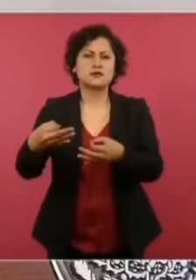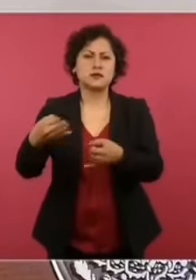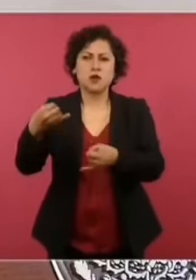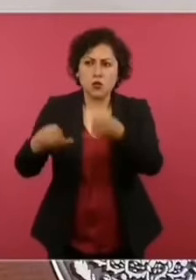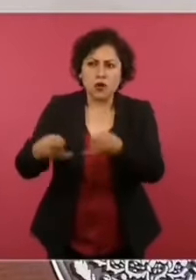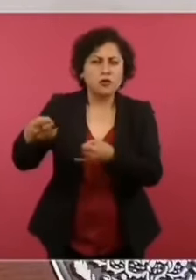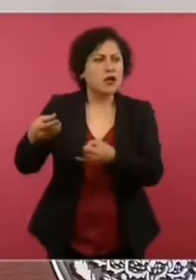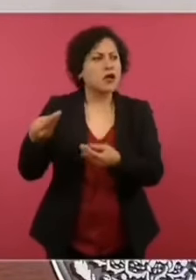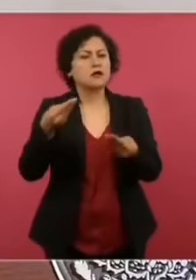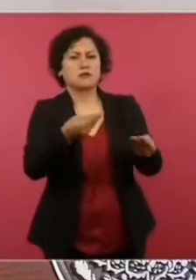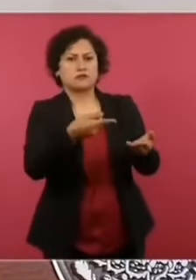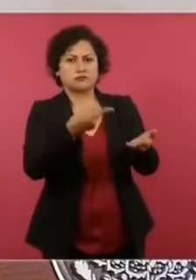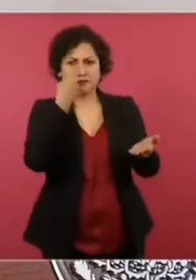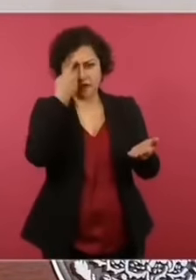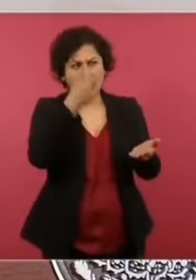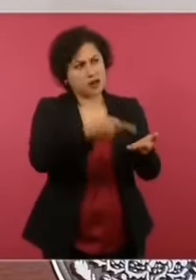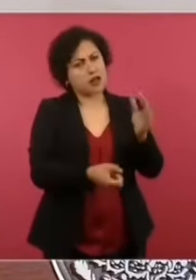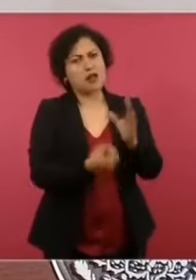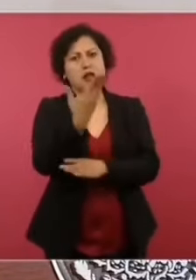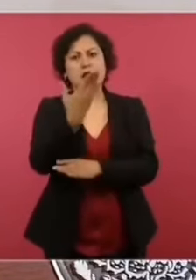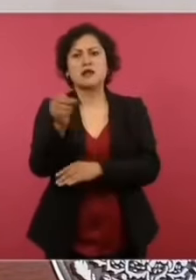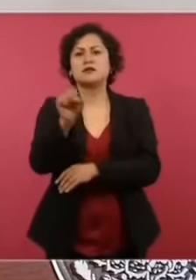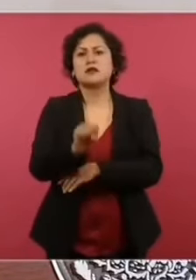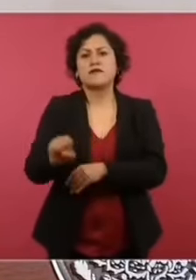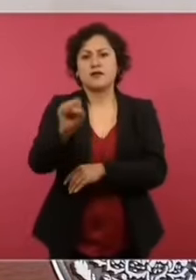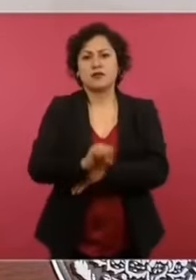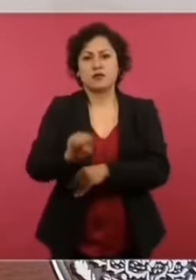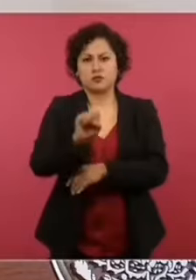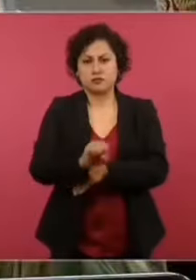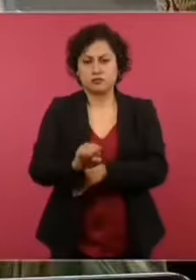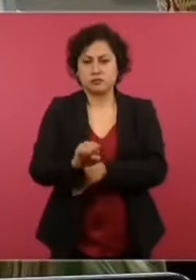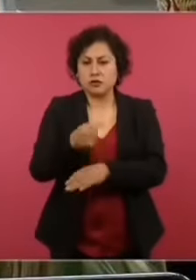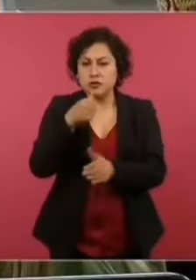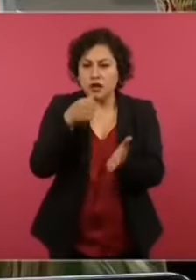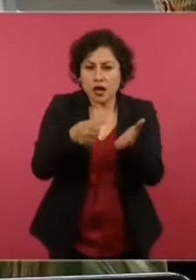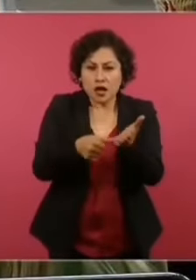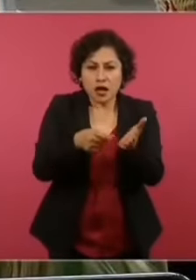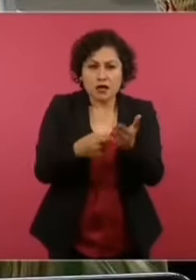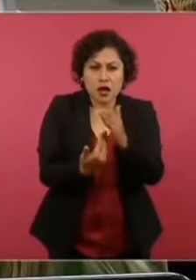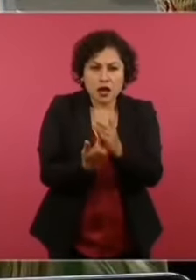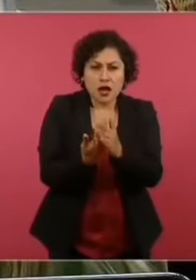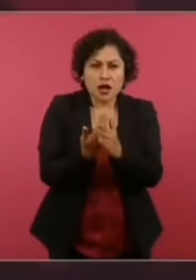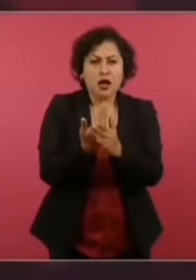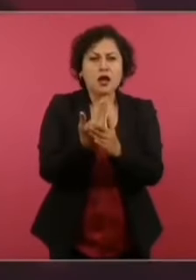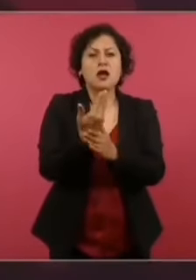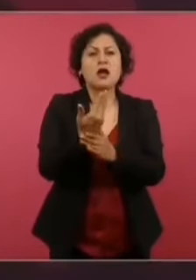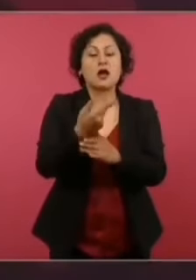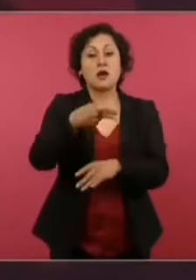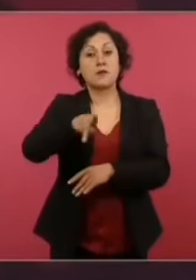creo que a las cuatro y media de la mañana. Pero el domingo,